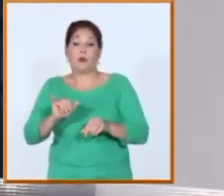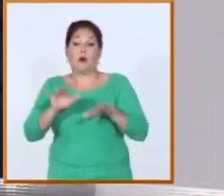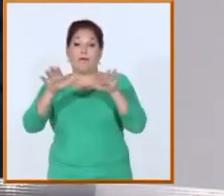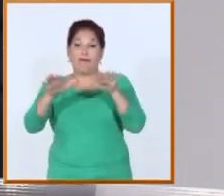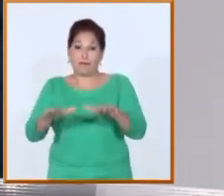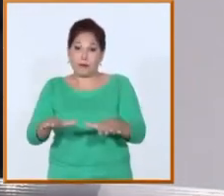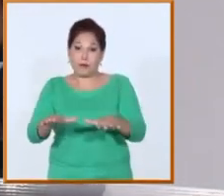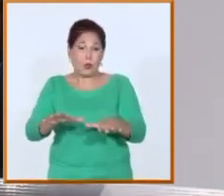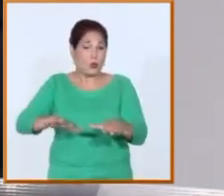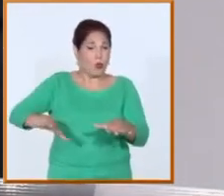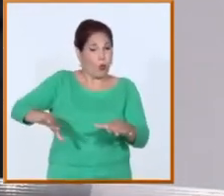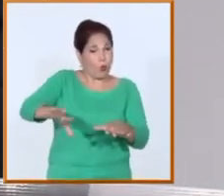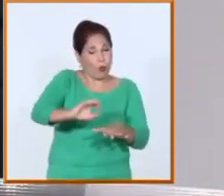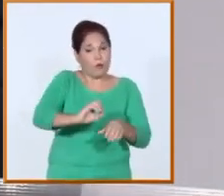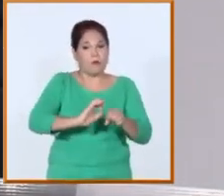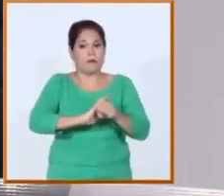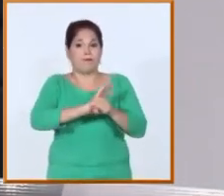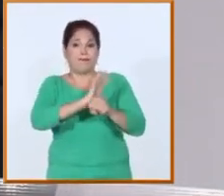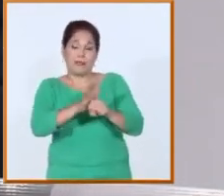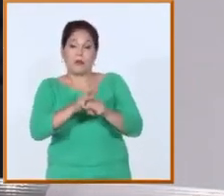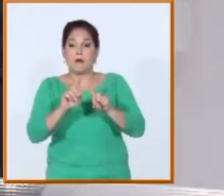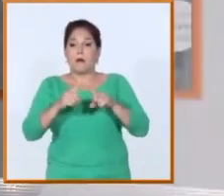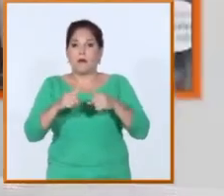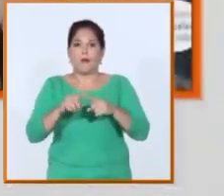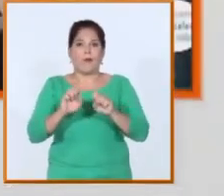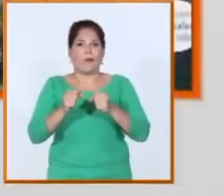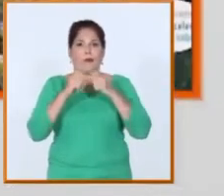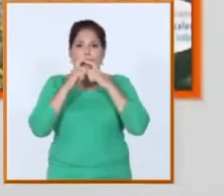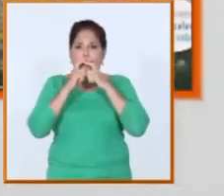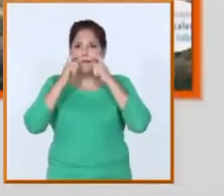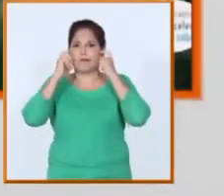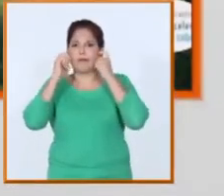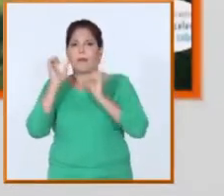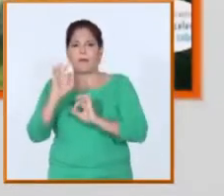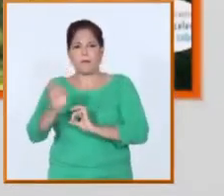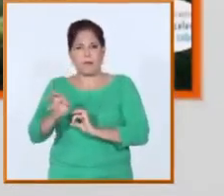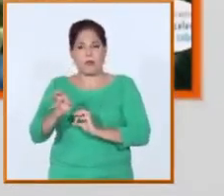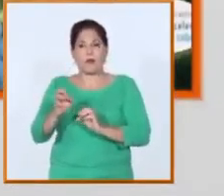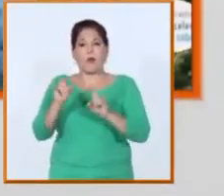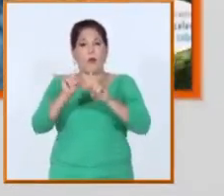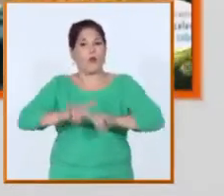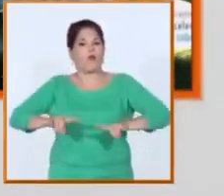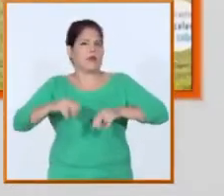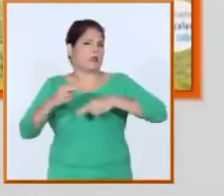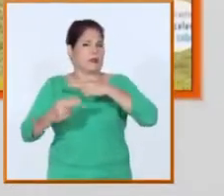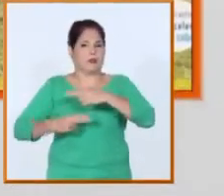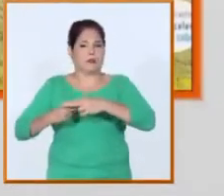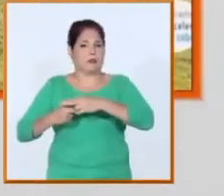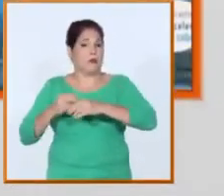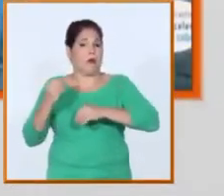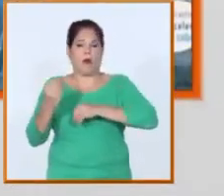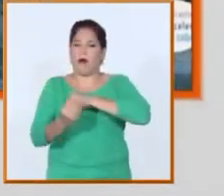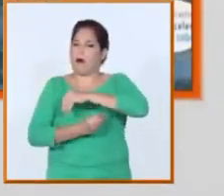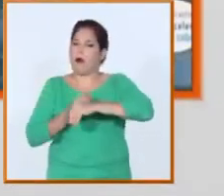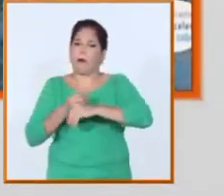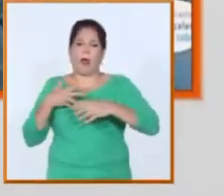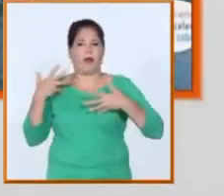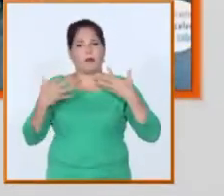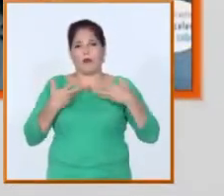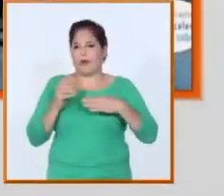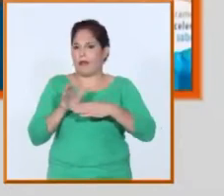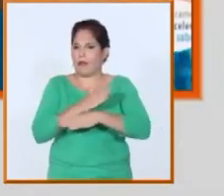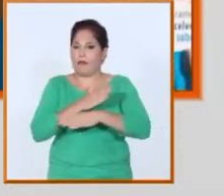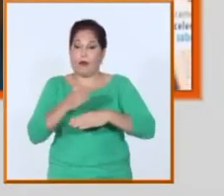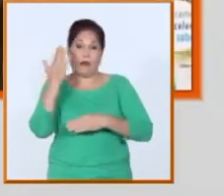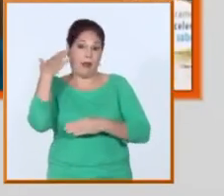país a esta lamentable enfermedad y que tuvo en las universidades. Y en la comunidad universitaria, creemos nosotros